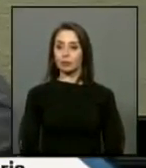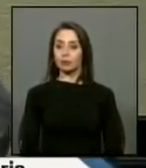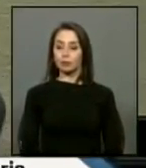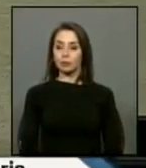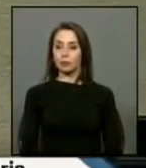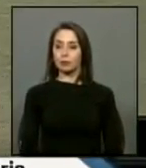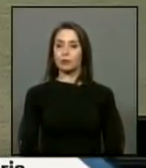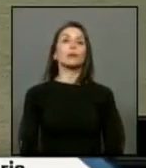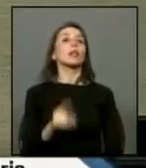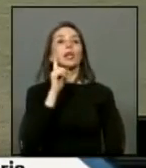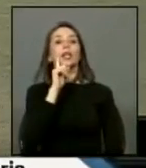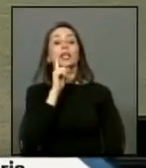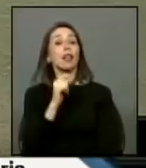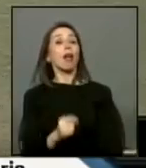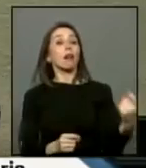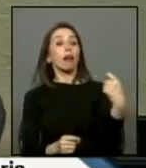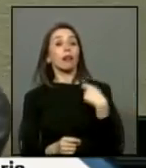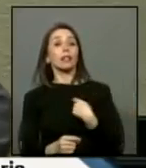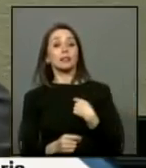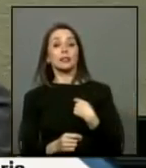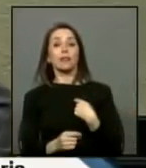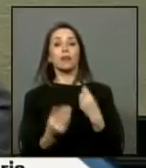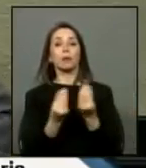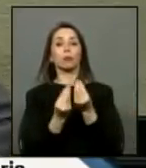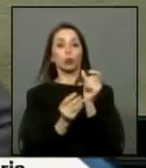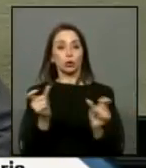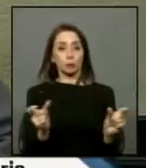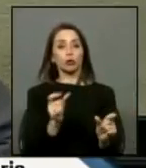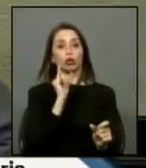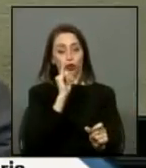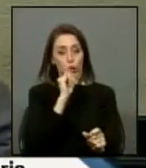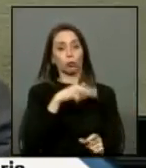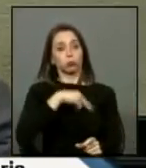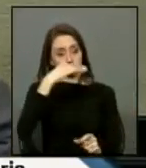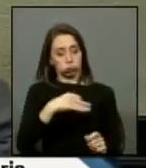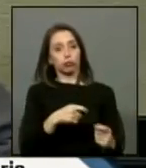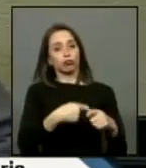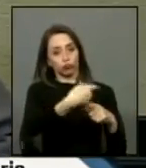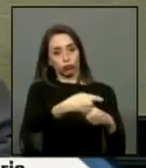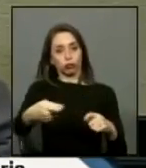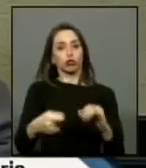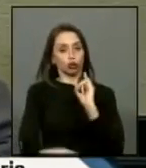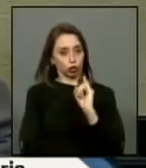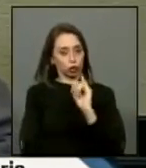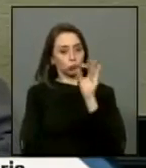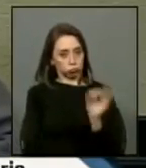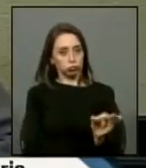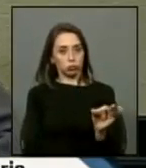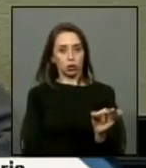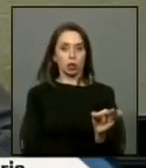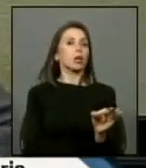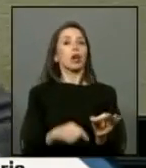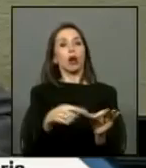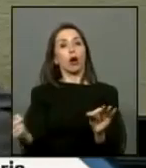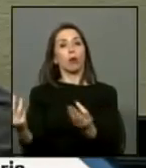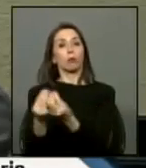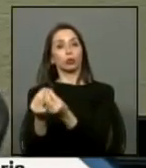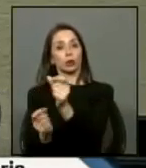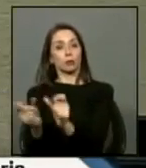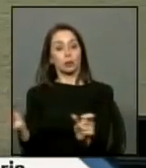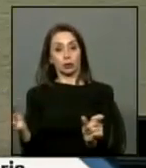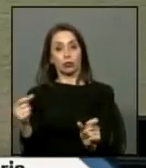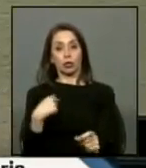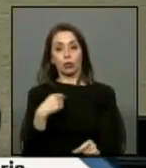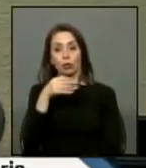tiene recibe finalmente mucha gente que sí se lo merece efectivamente que sí se lo merece pero mucha gente como dije